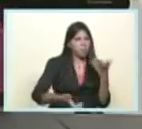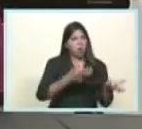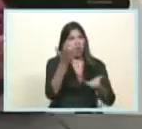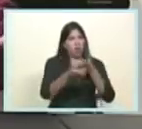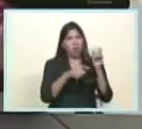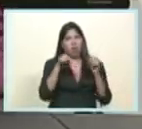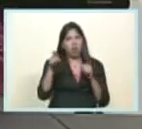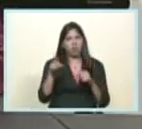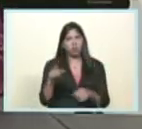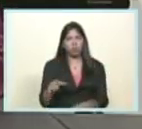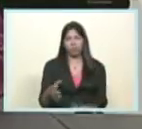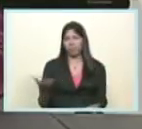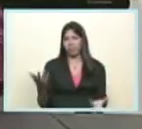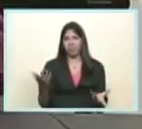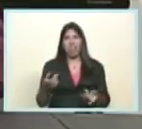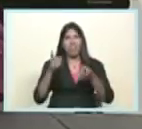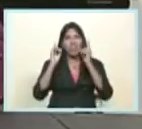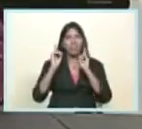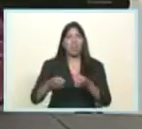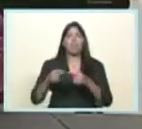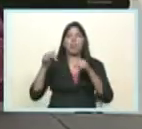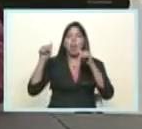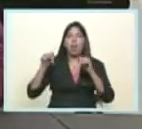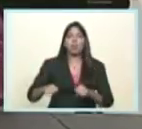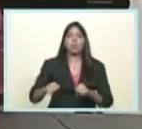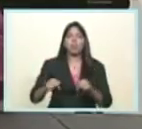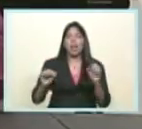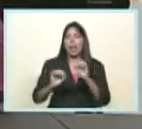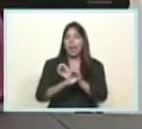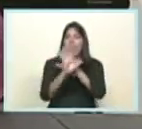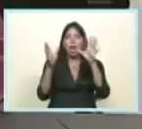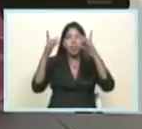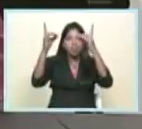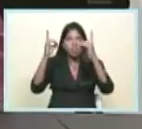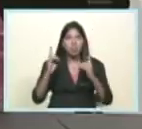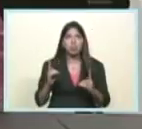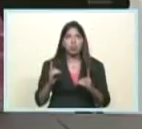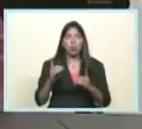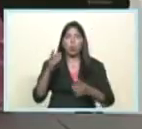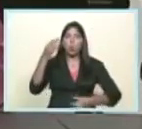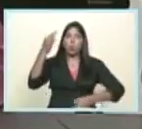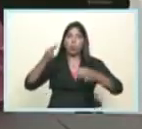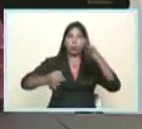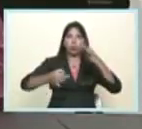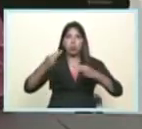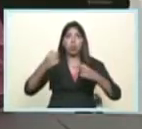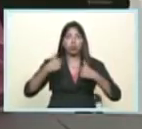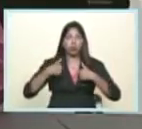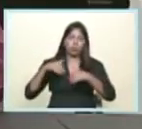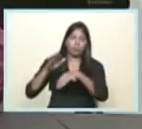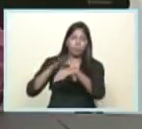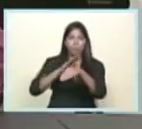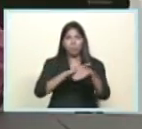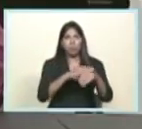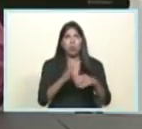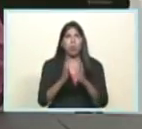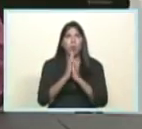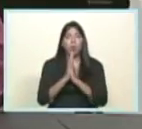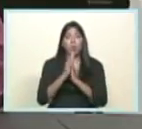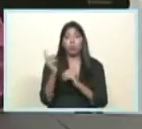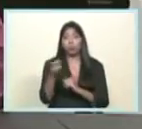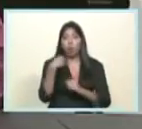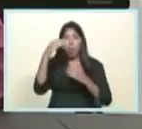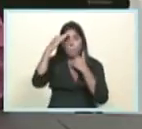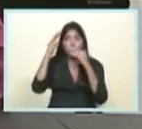proceso electoral no va a haber medidas muy claras de justicia y yo pido a toda Venezuela que estemos atentos